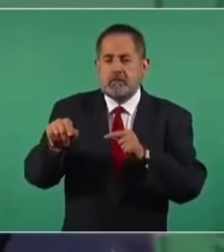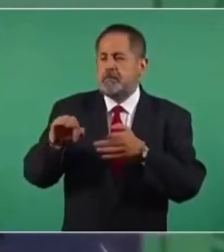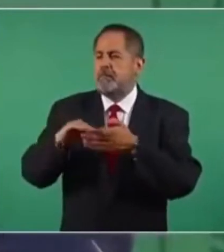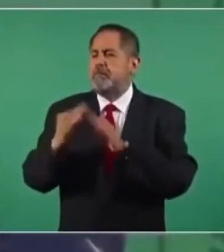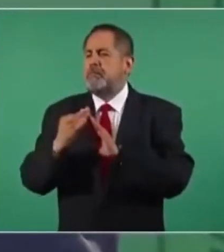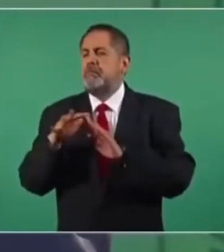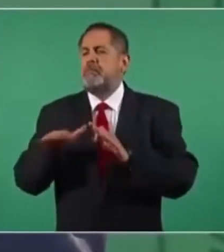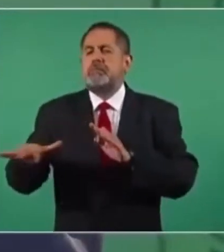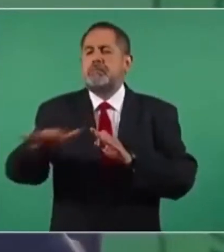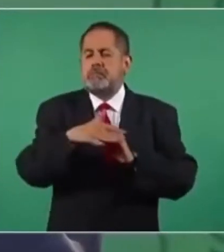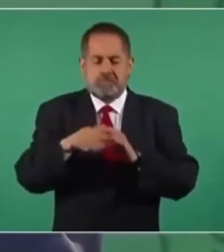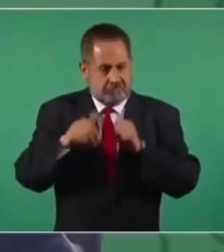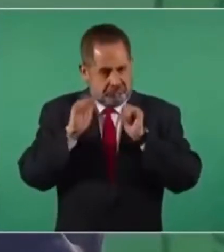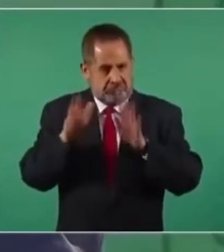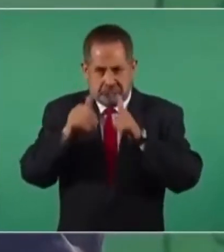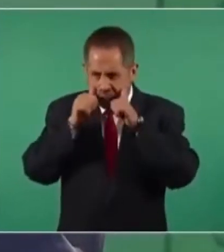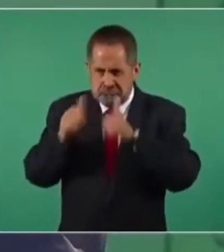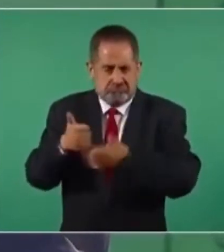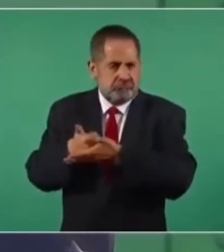ahí,